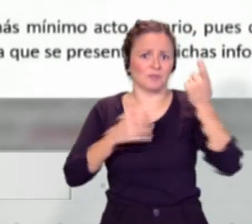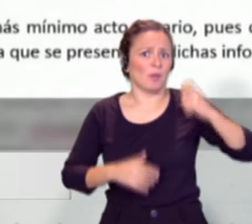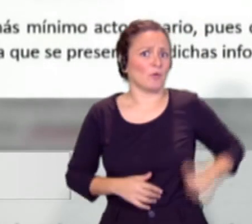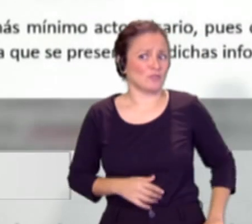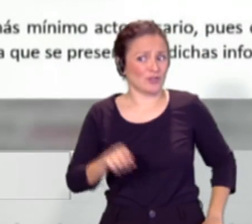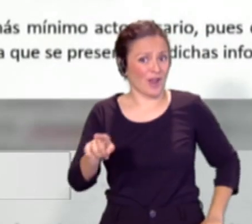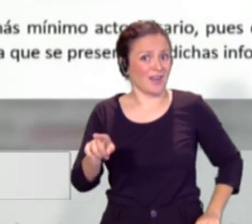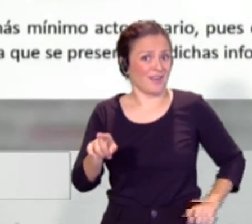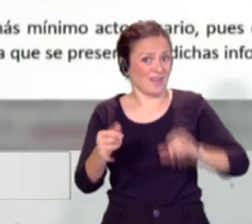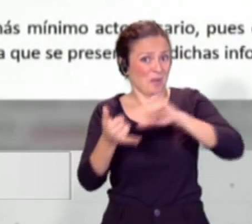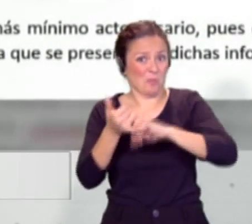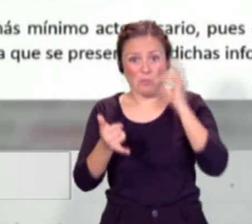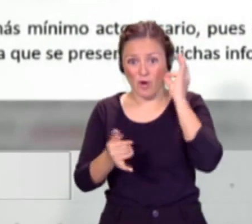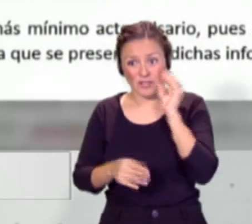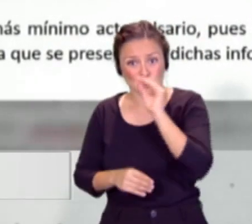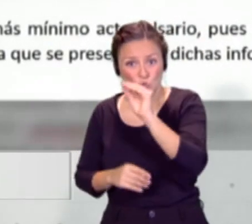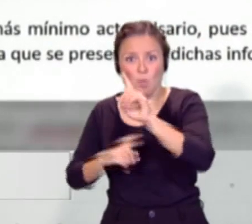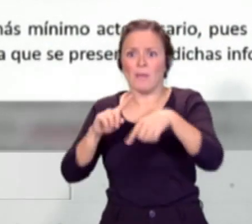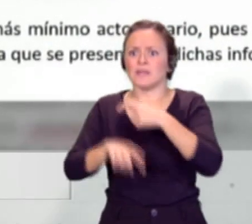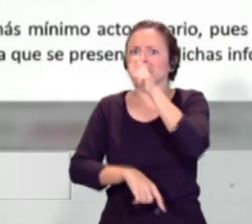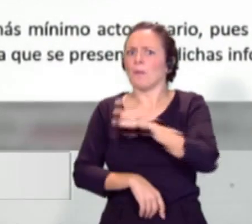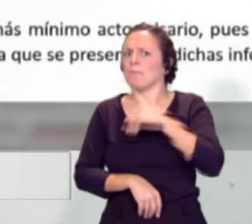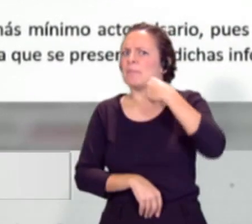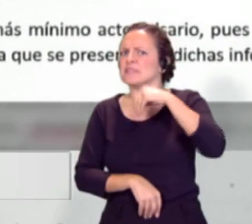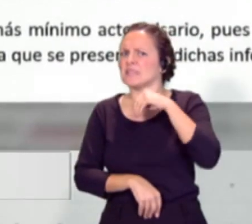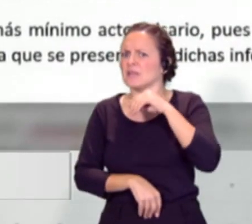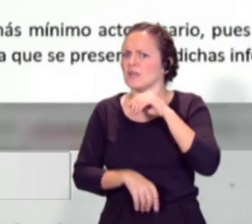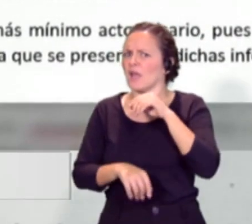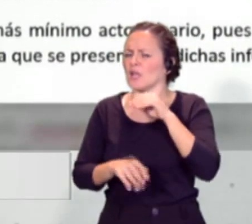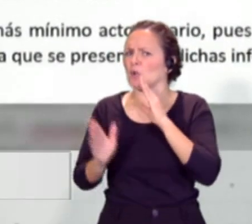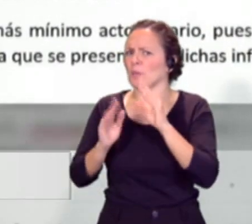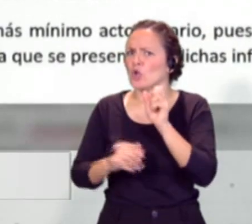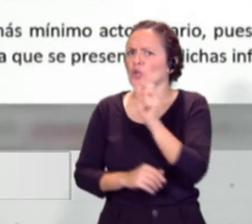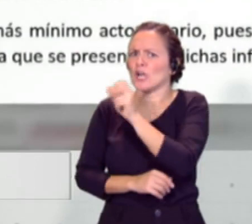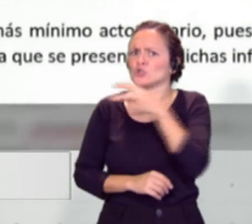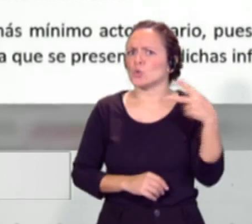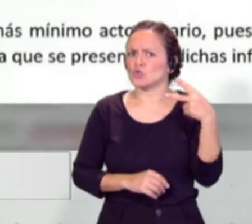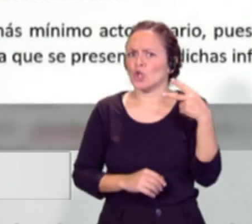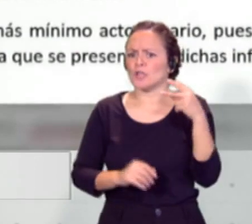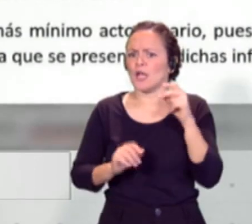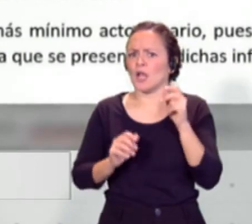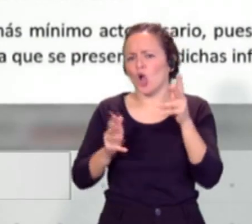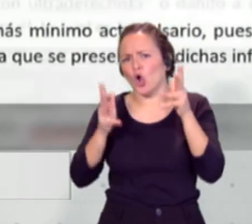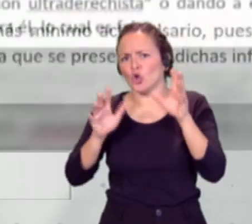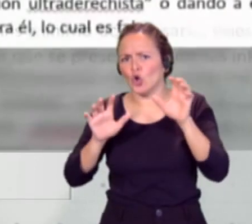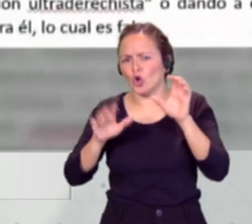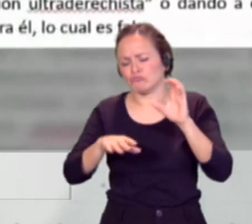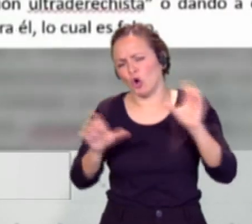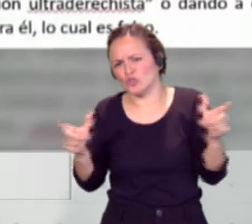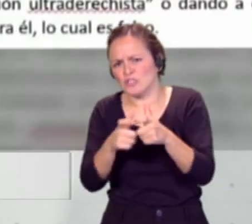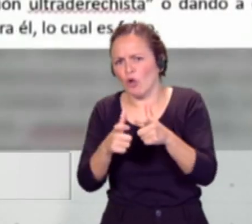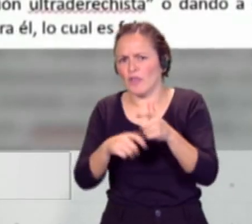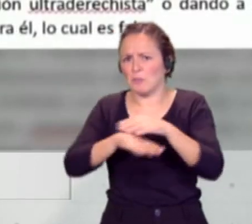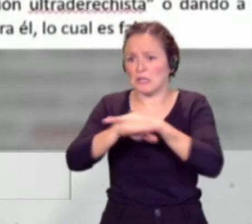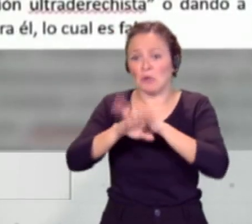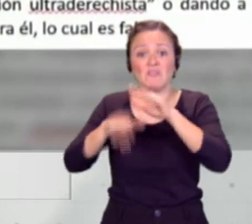de la mujer del presidente y el presidente en las resoluciones que adopta en el Consejo de Ministros. Él no ha querido dar ninguna aclaración